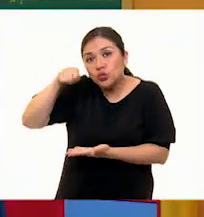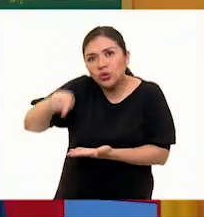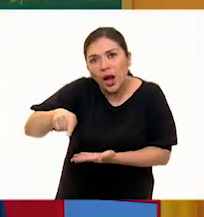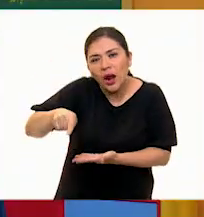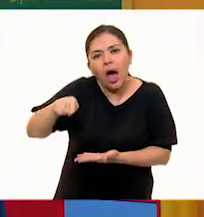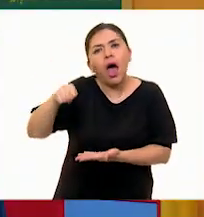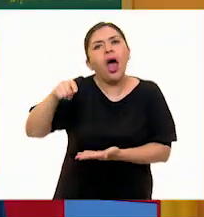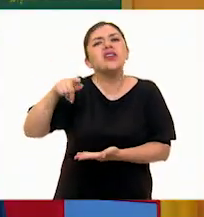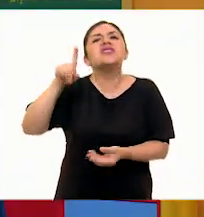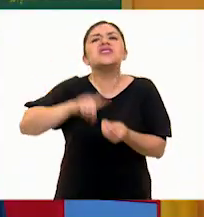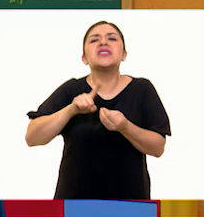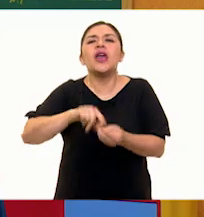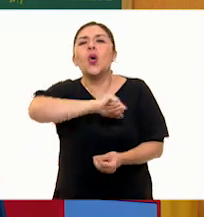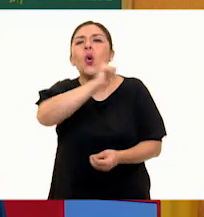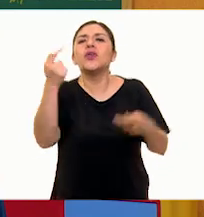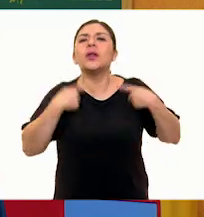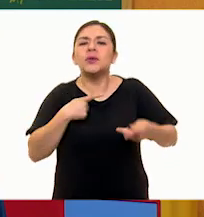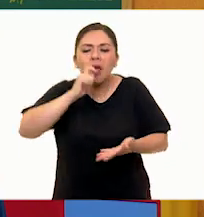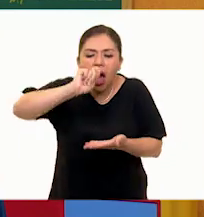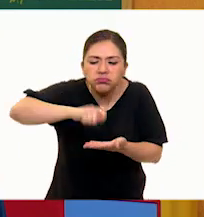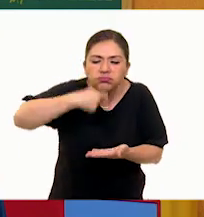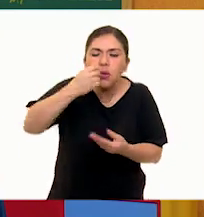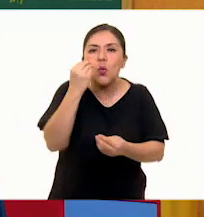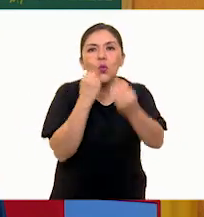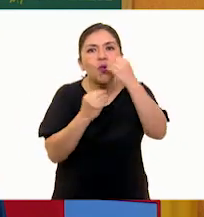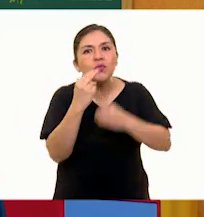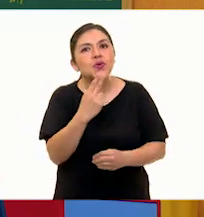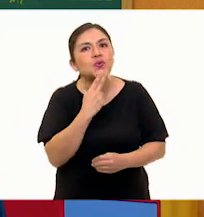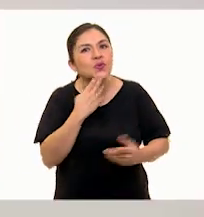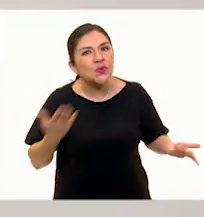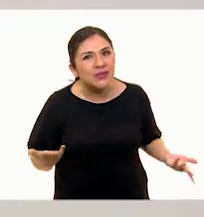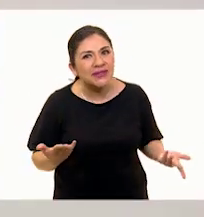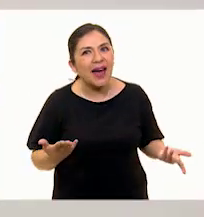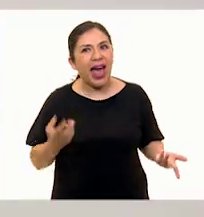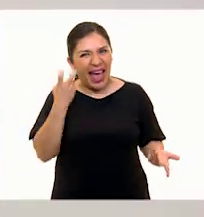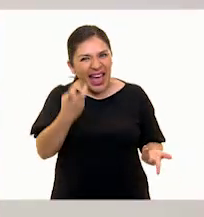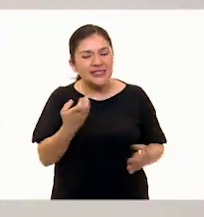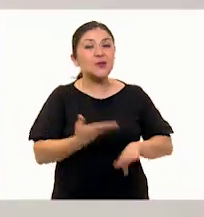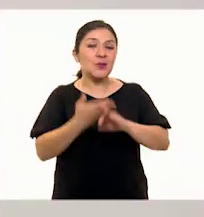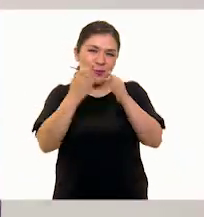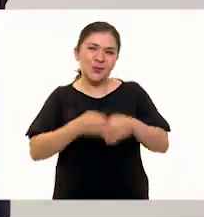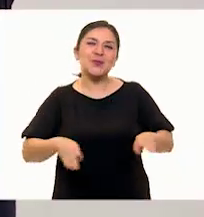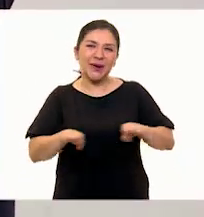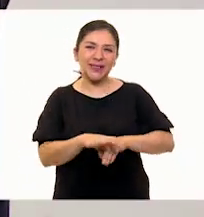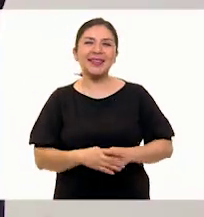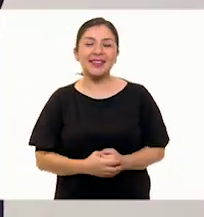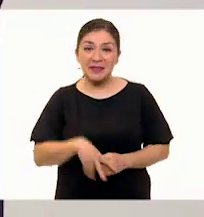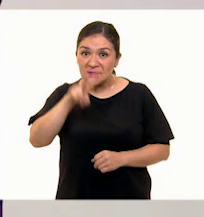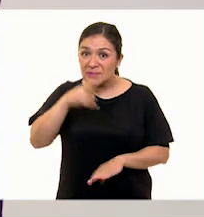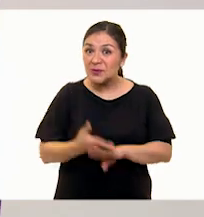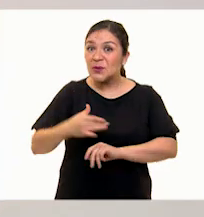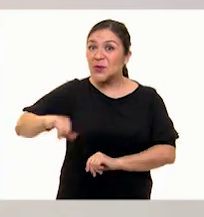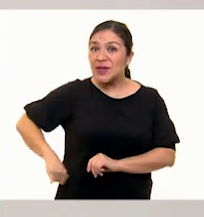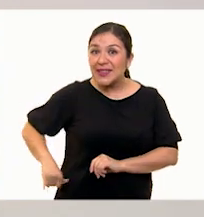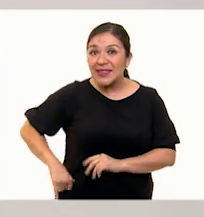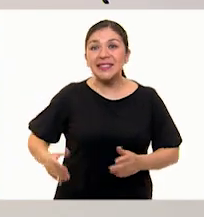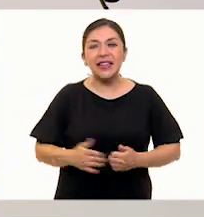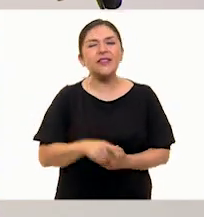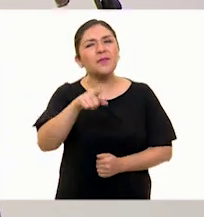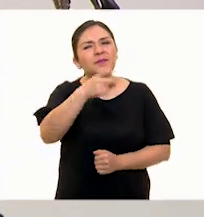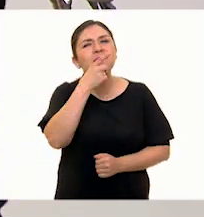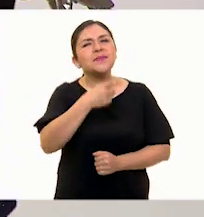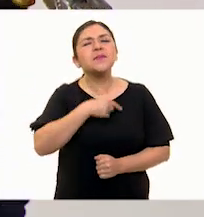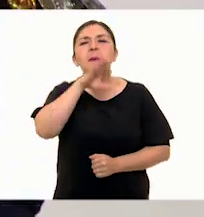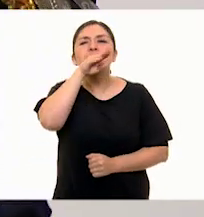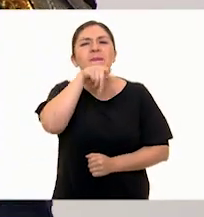alguien estuvo usándola para comer y demás pues es algo muy importante. Muy interesante. Y cuéntanos